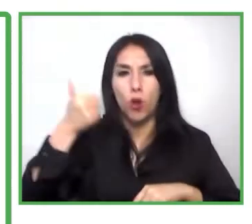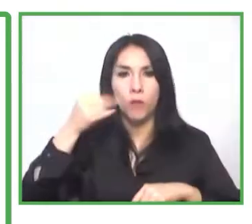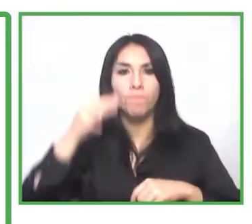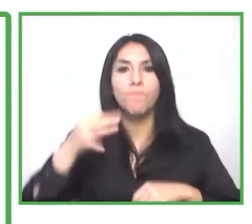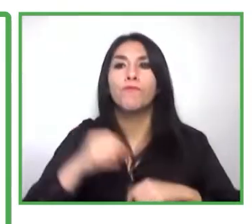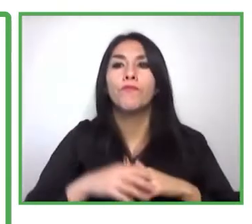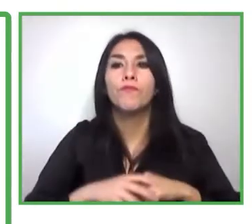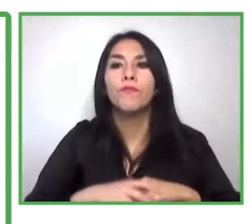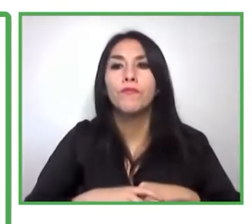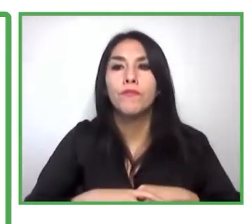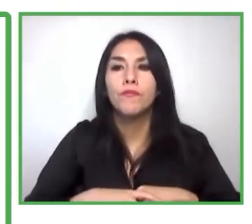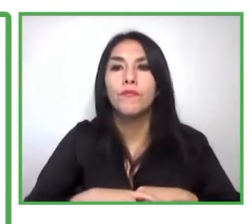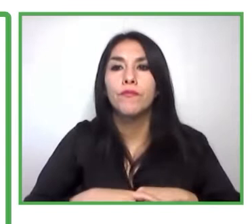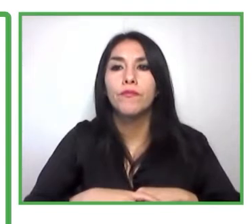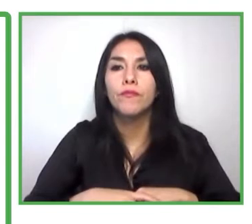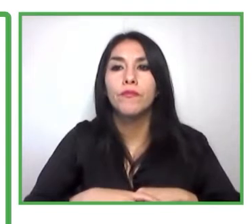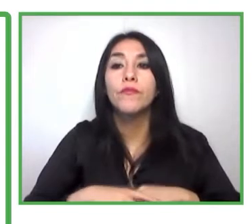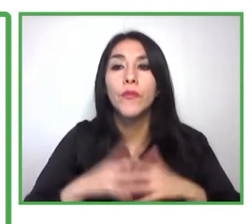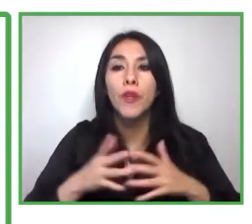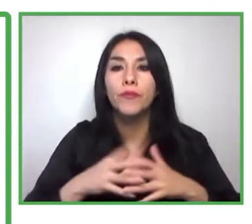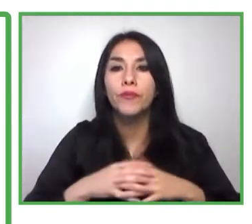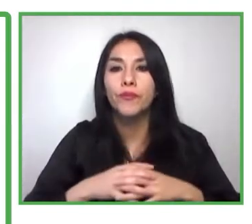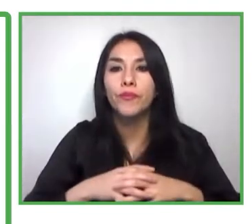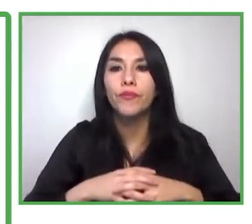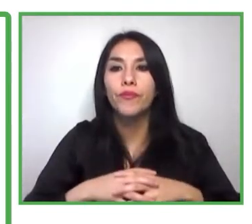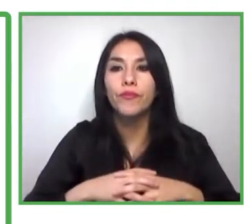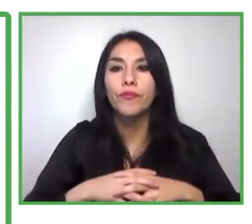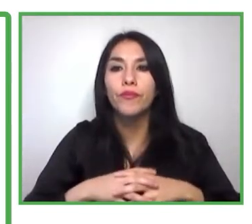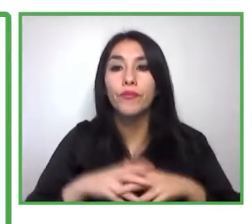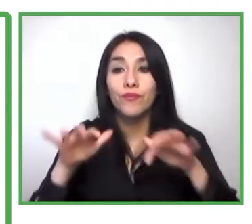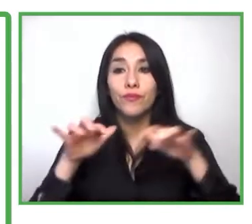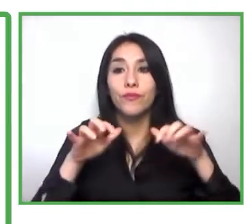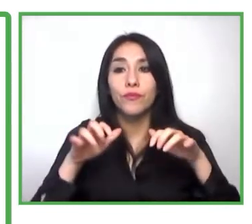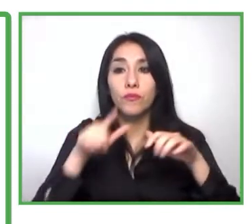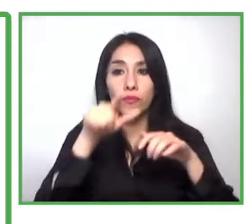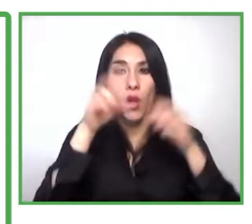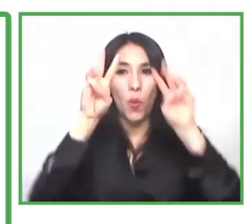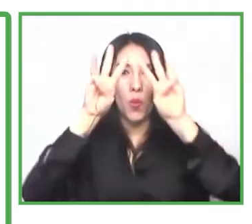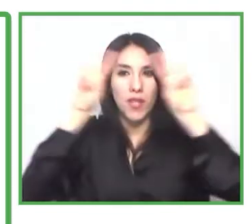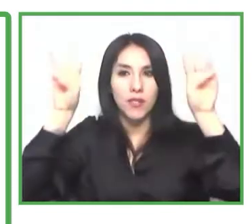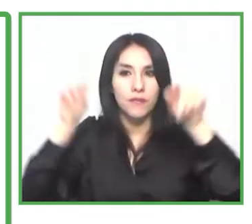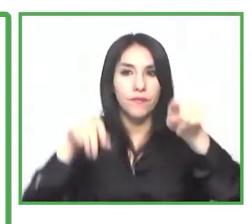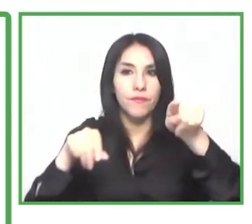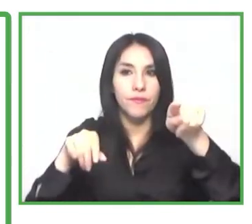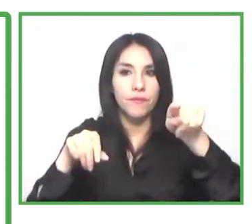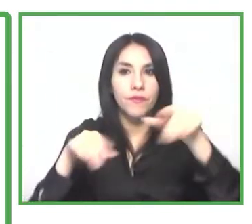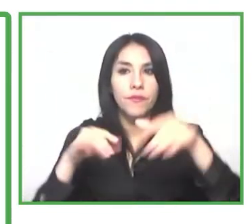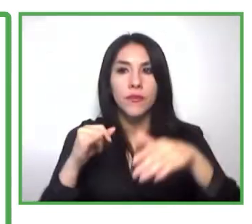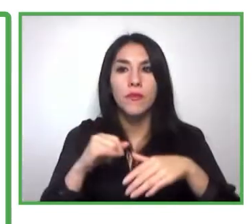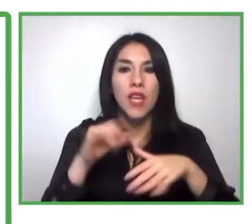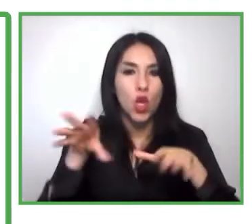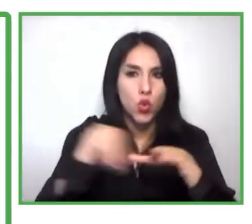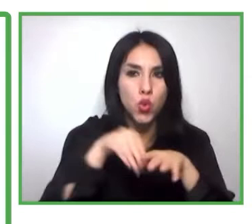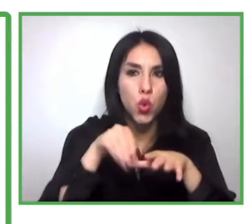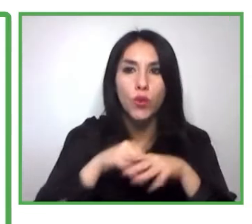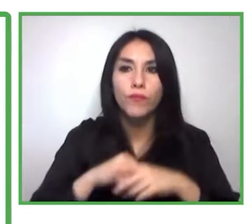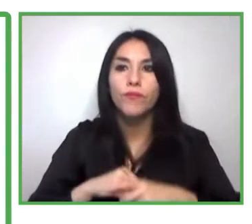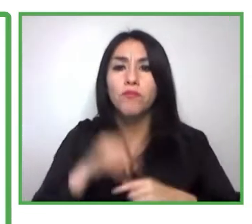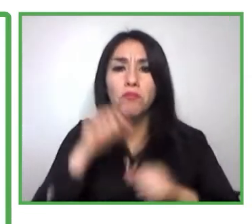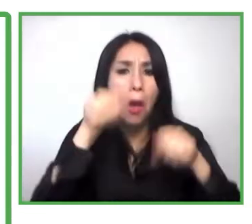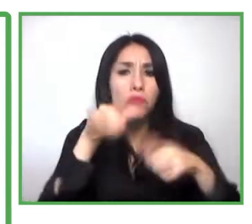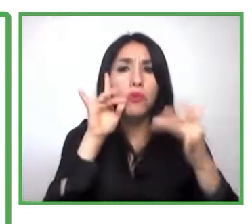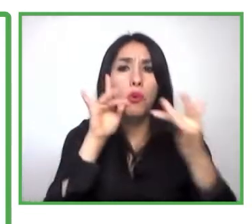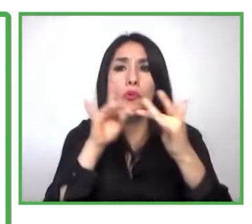eso respecto del portal Talento Inclusivo desde nuestra parte, acá los datos de contacto, por si quieren contactarnos, escribirnos,